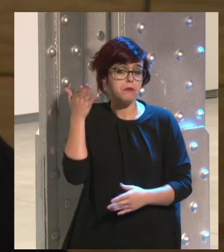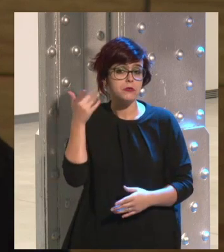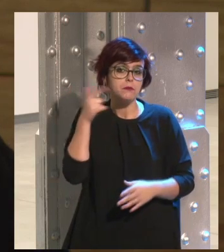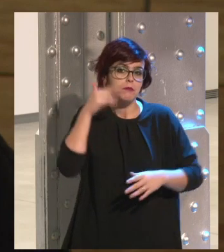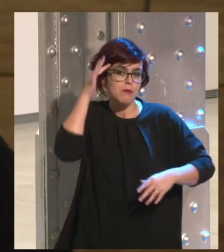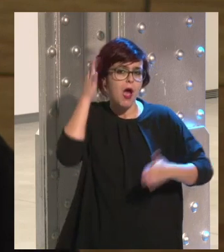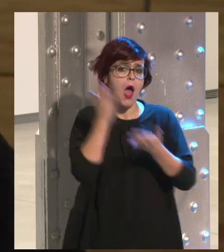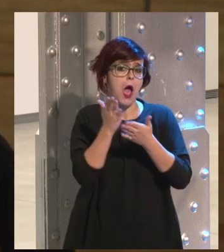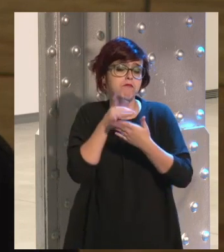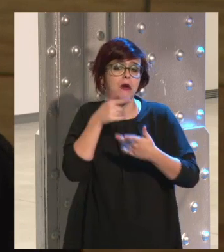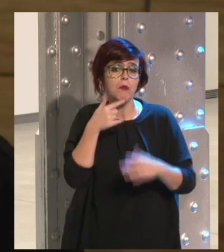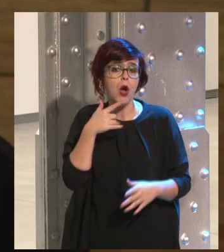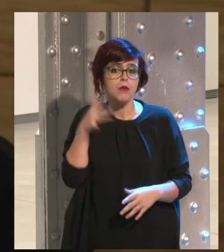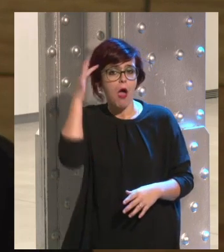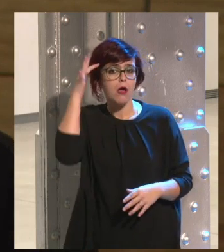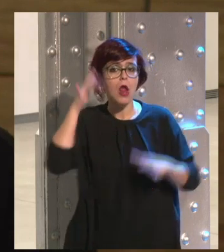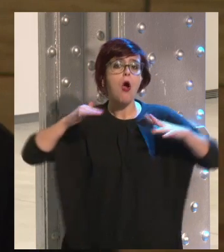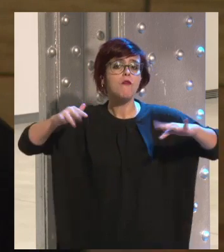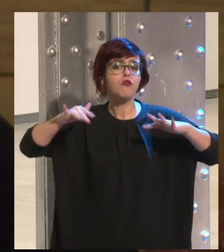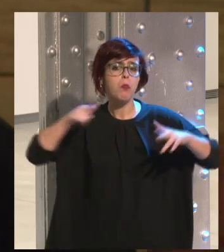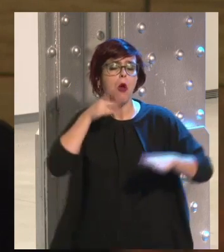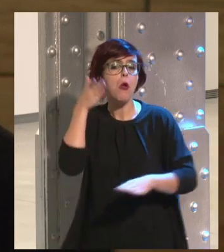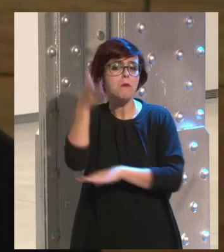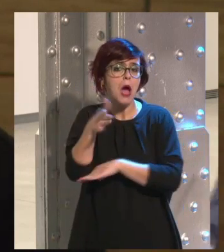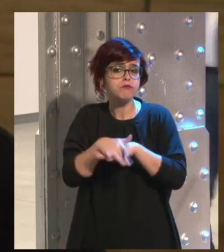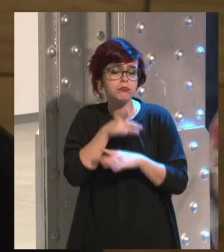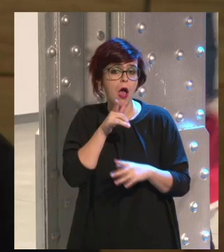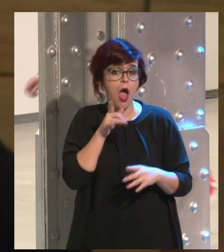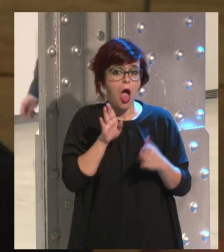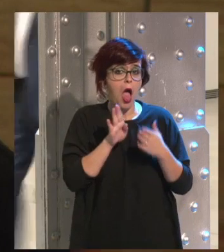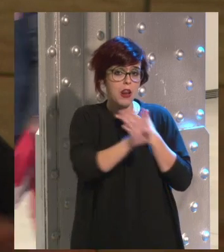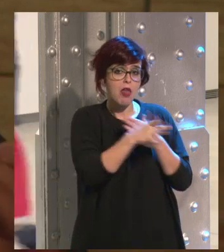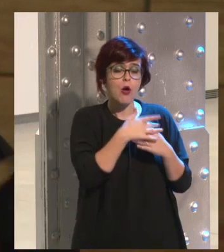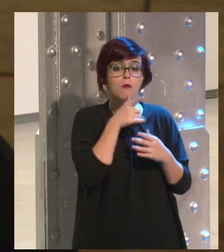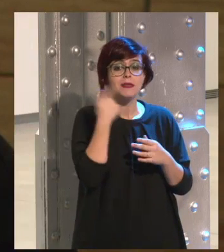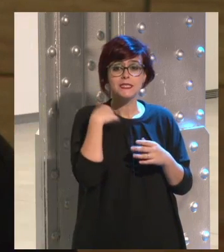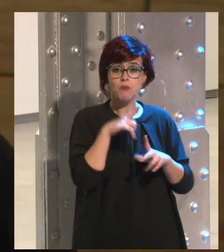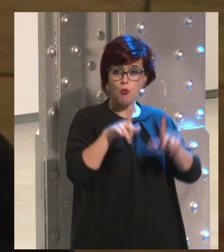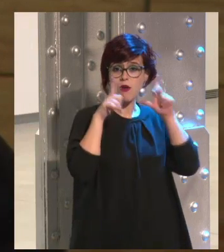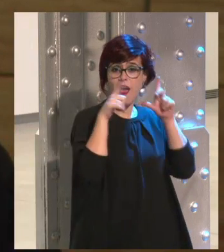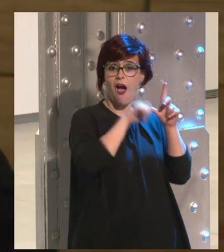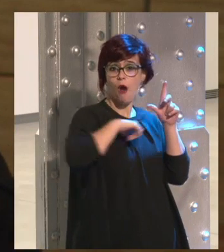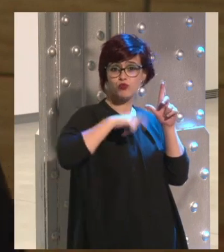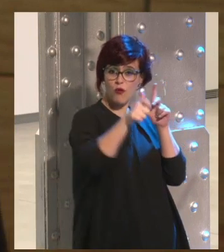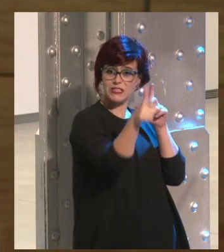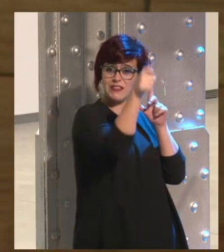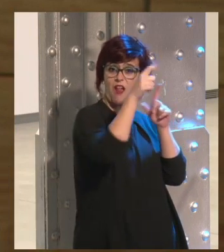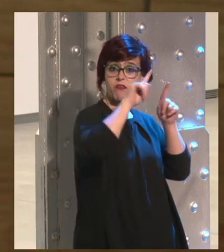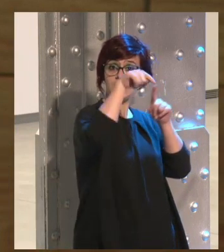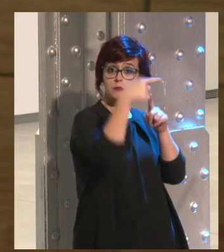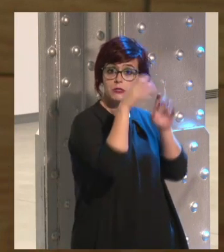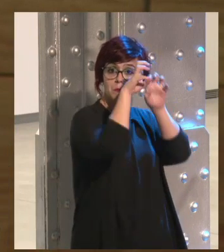estudiase, no voy a clase, me voy a ver un partido de fútbol, el de al lado, se hace un selfie, yo salgo allí y no sé el por qué,